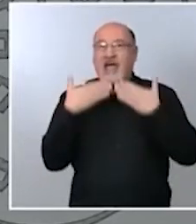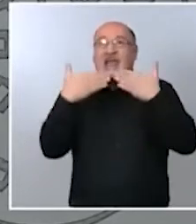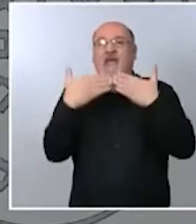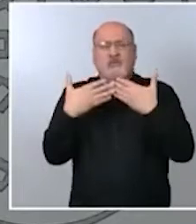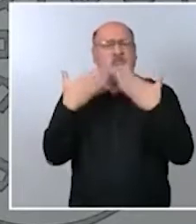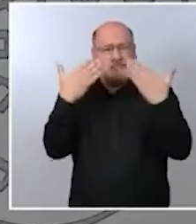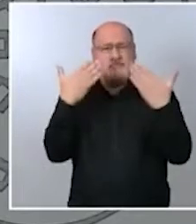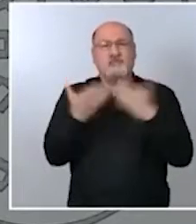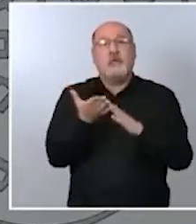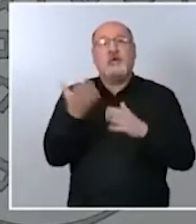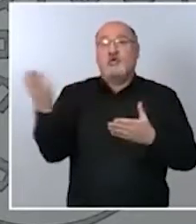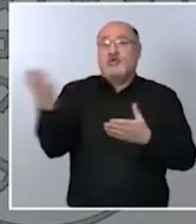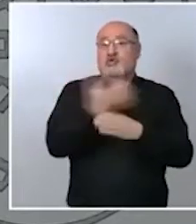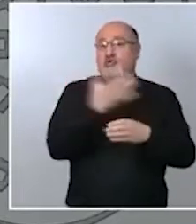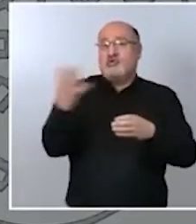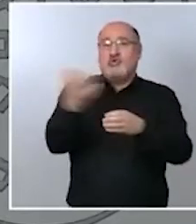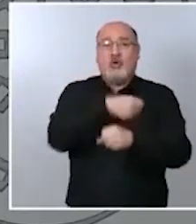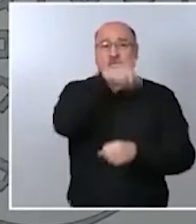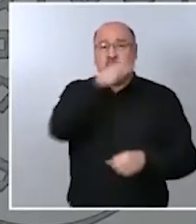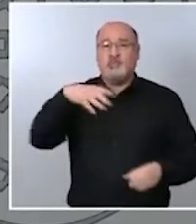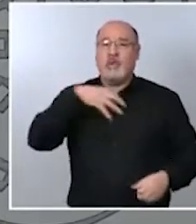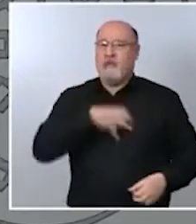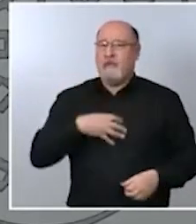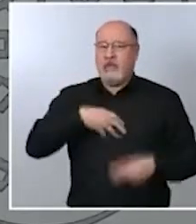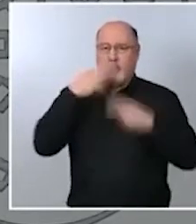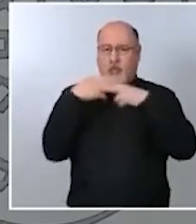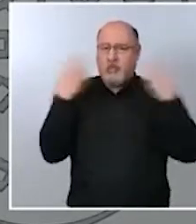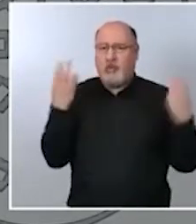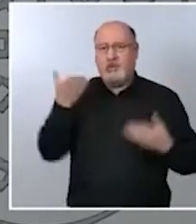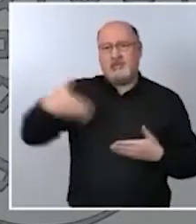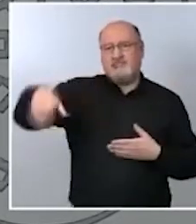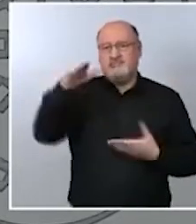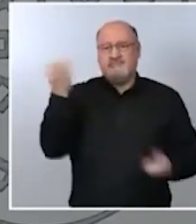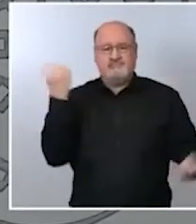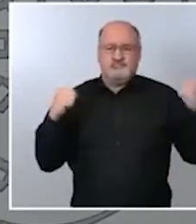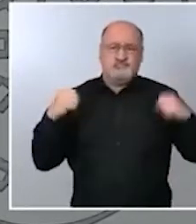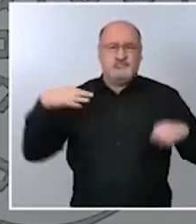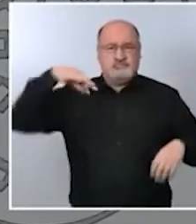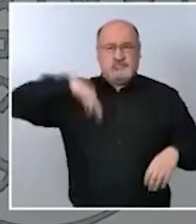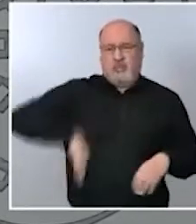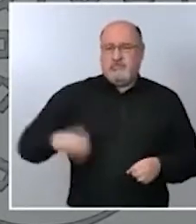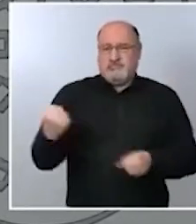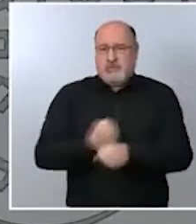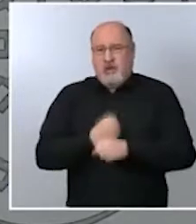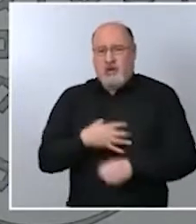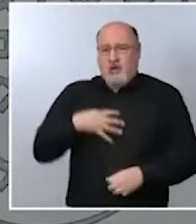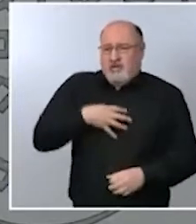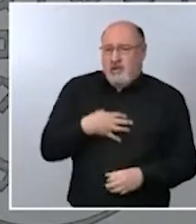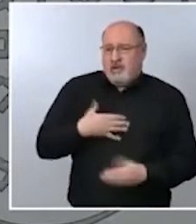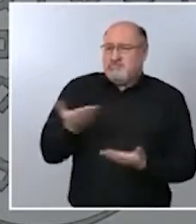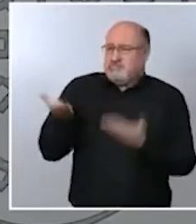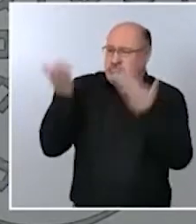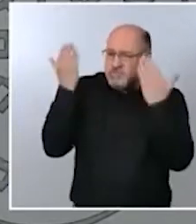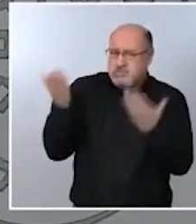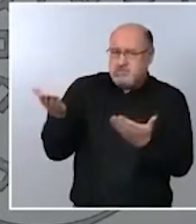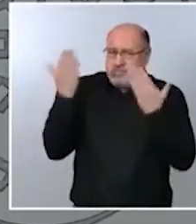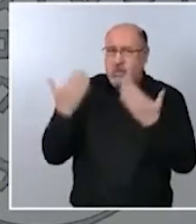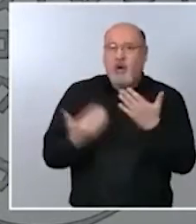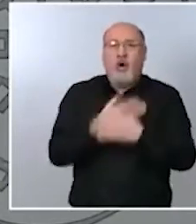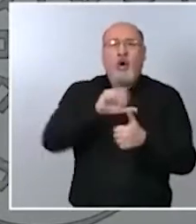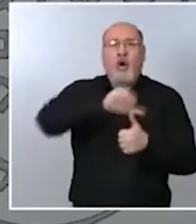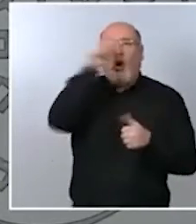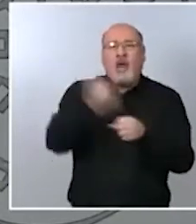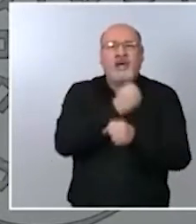empleados públicos que han sido ejemplares en el trabajo en la tarea más allá de sus propios horarios de sus propias